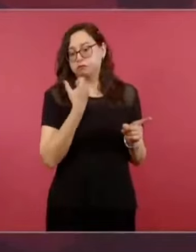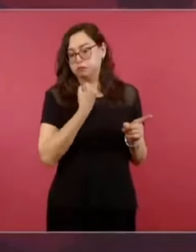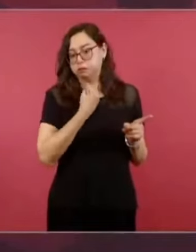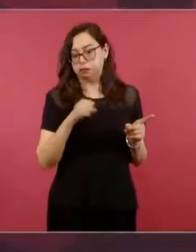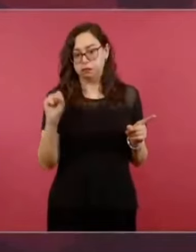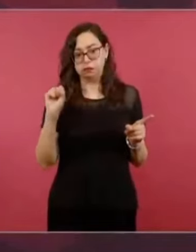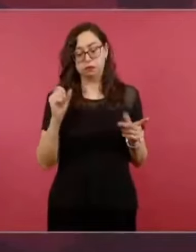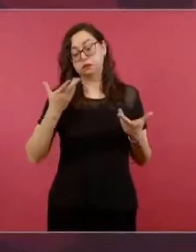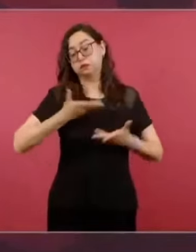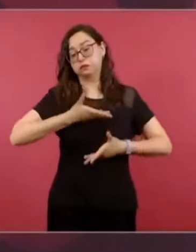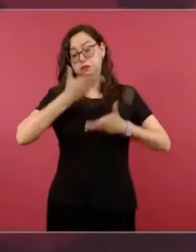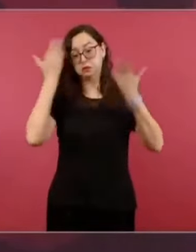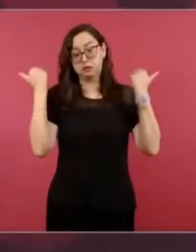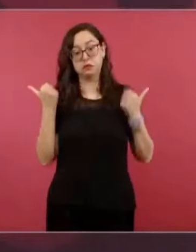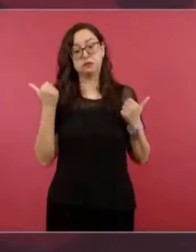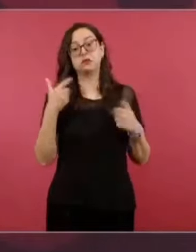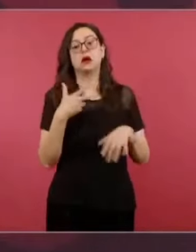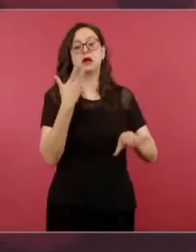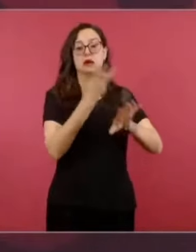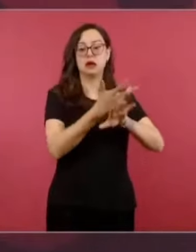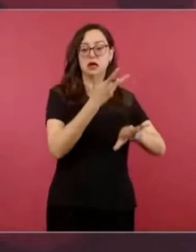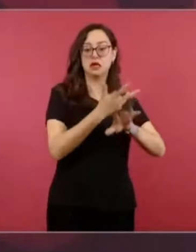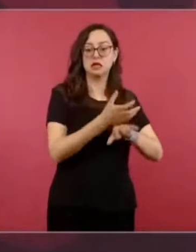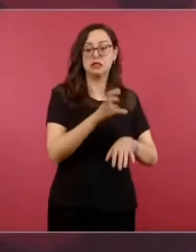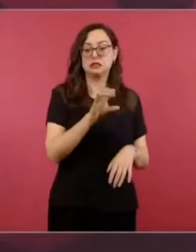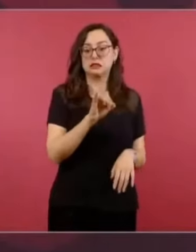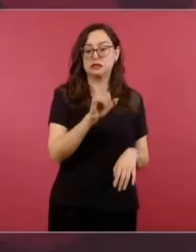sé si de la CIA o de la DEA,